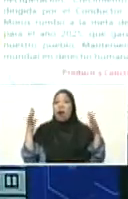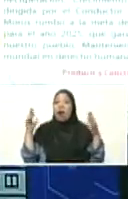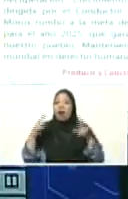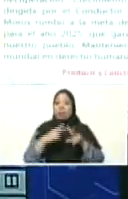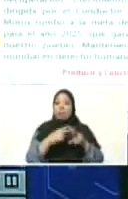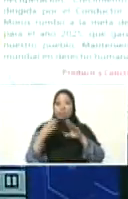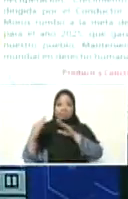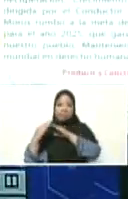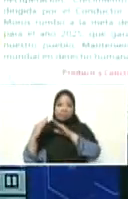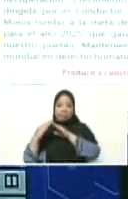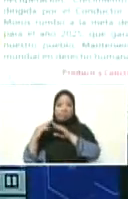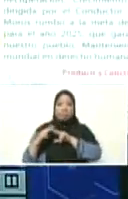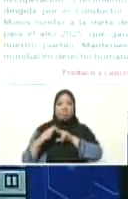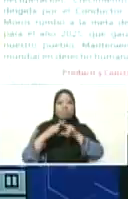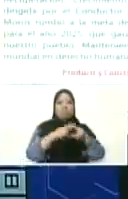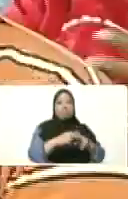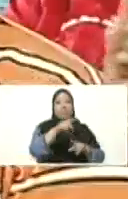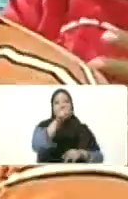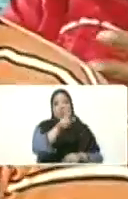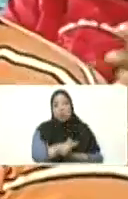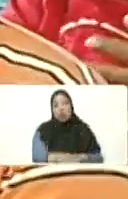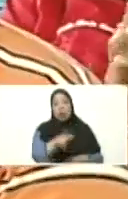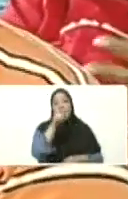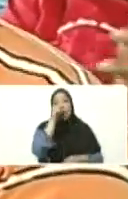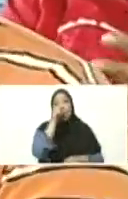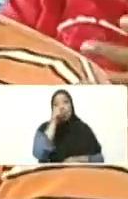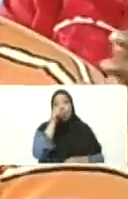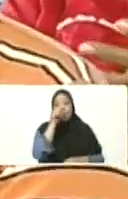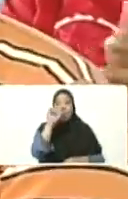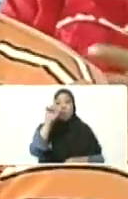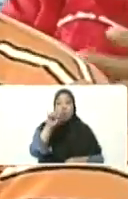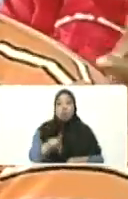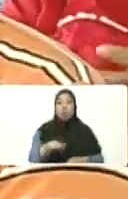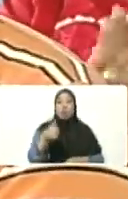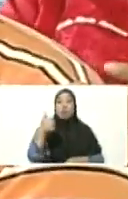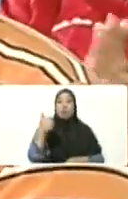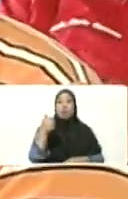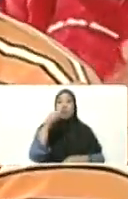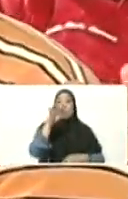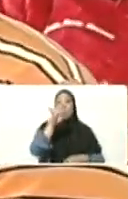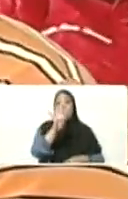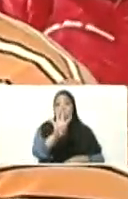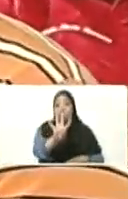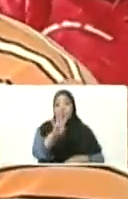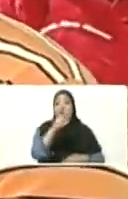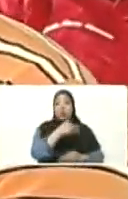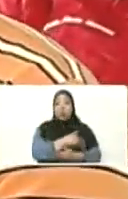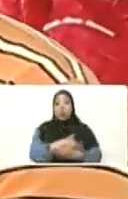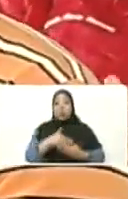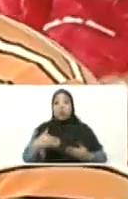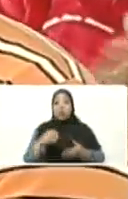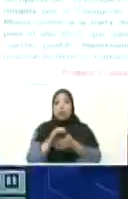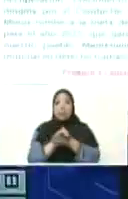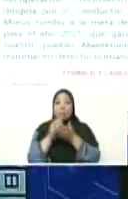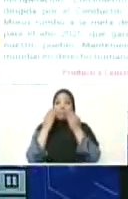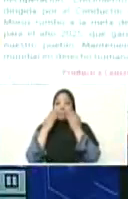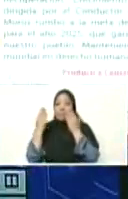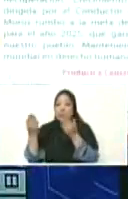Y a Meuris Andarcia, beneficiaria de la vivienda, cuatro millones, Meuris.